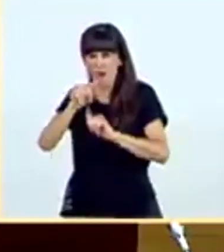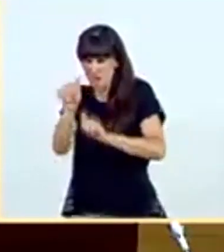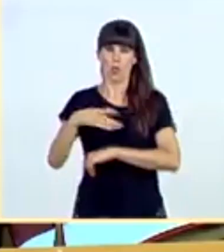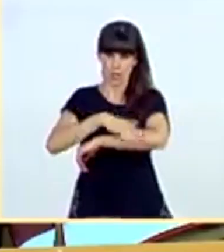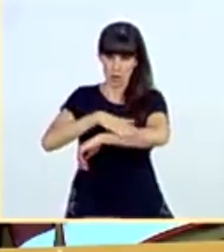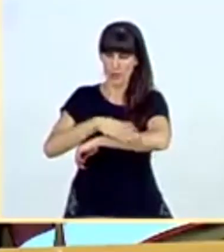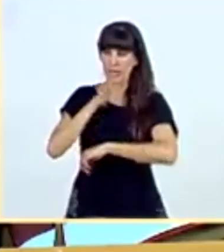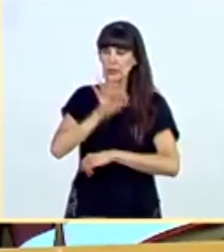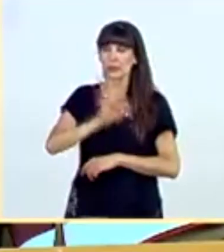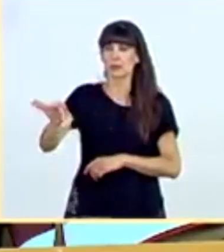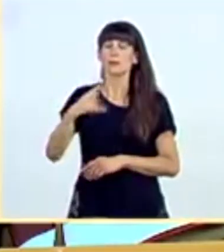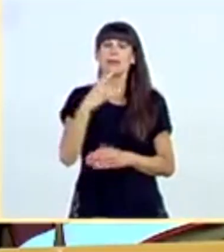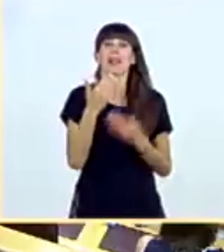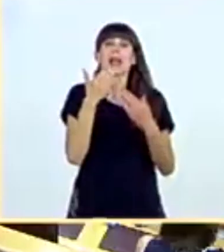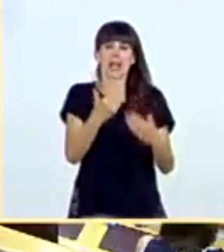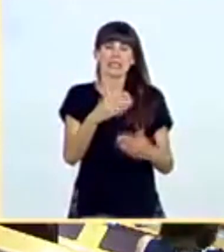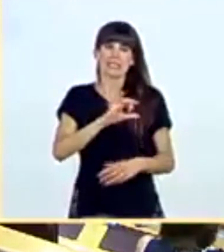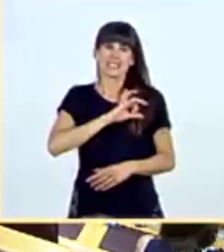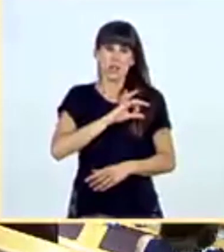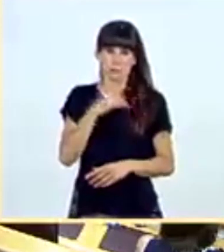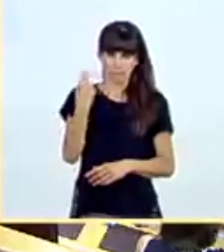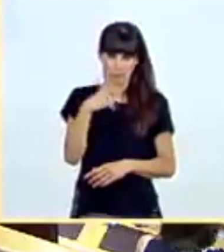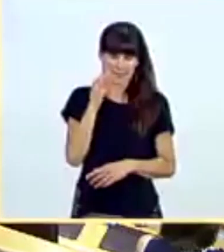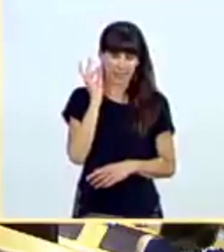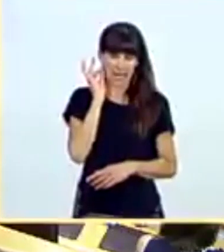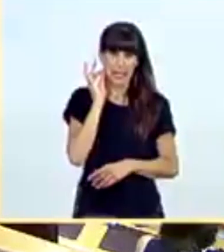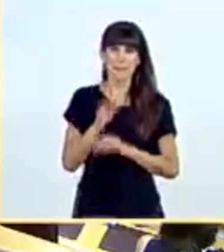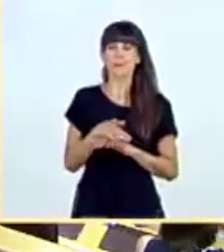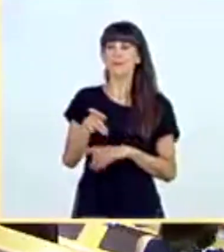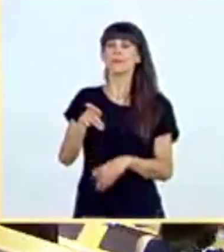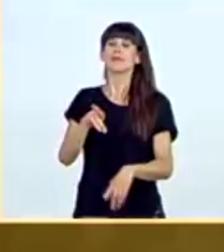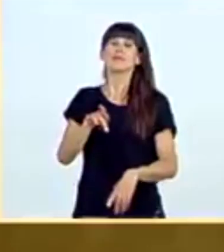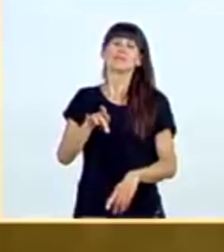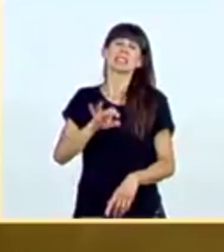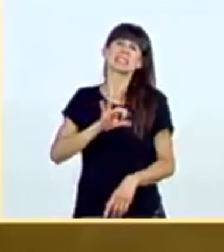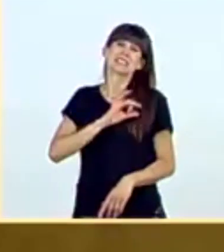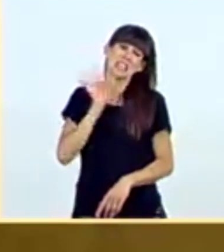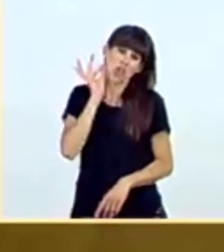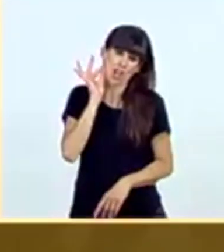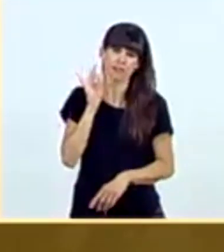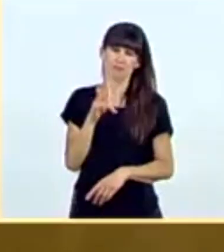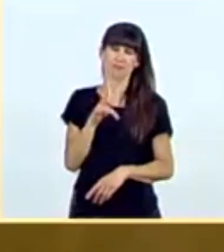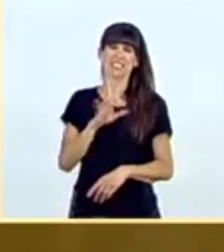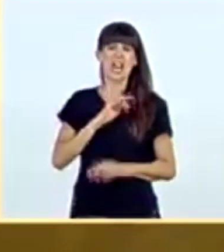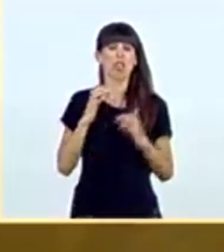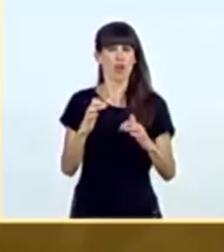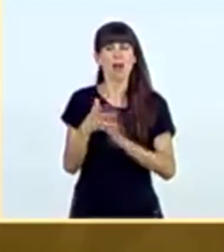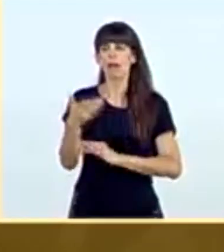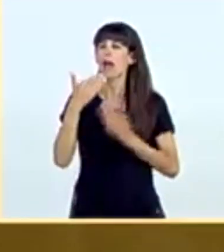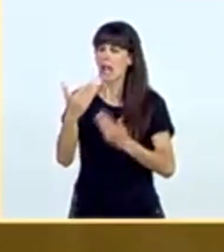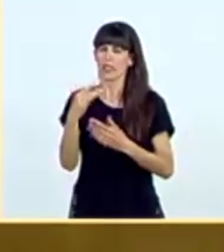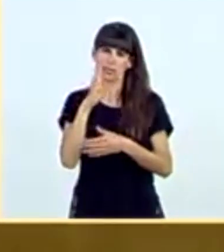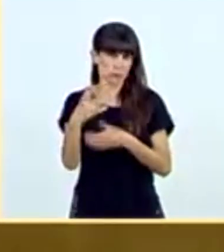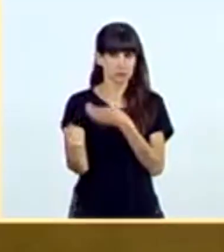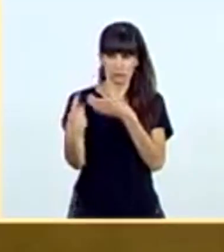su colaboradora? Gracias, señora presidenta. Señora senadora, gracias por su intervención, en particular